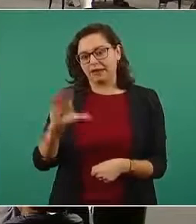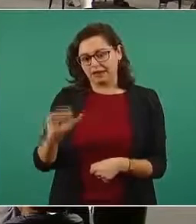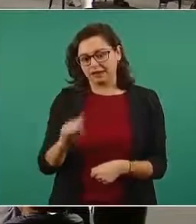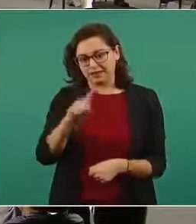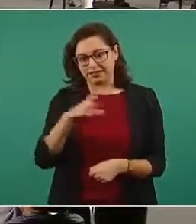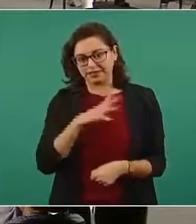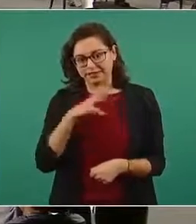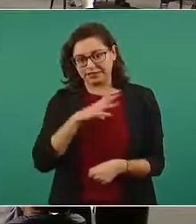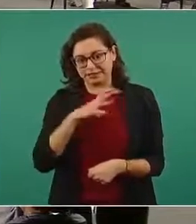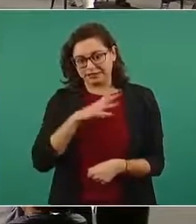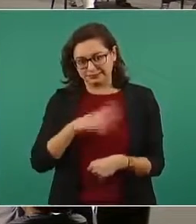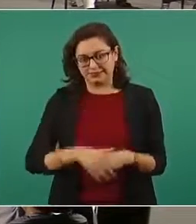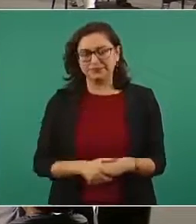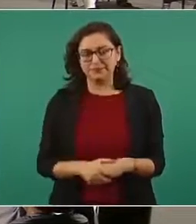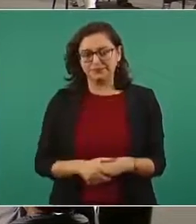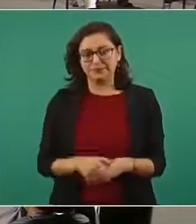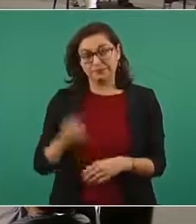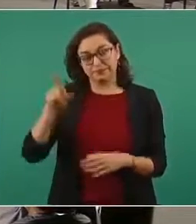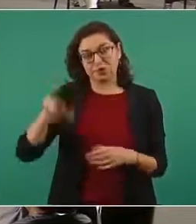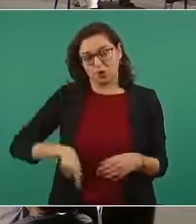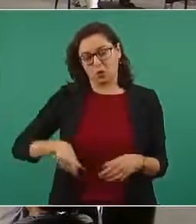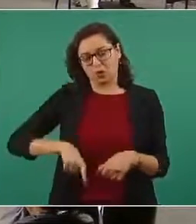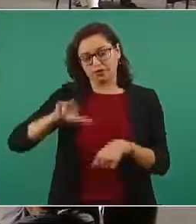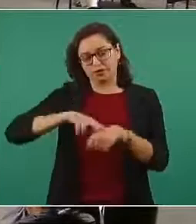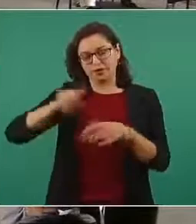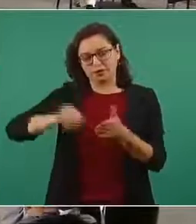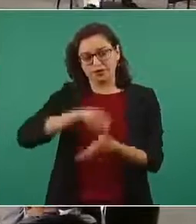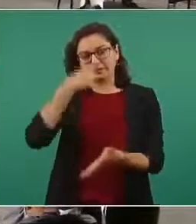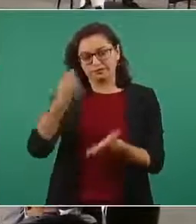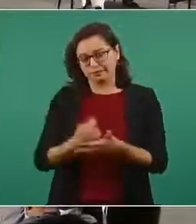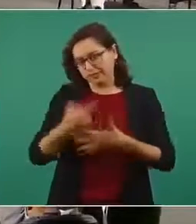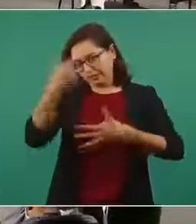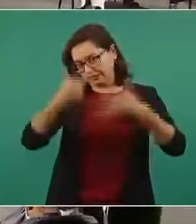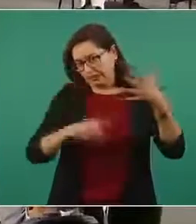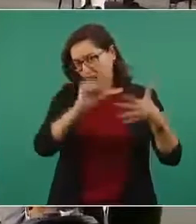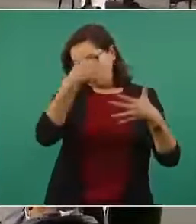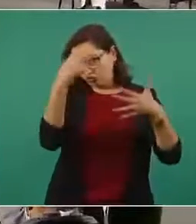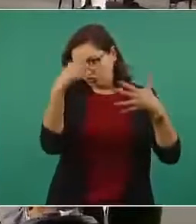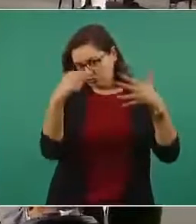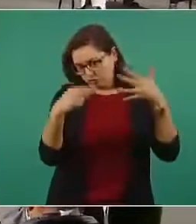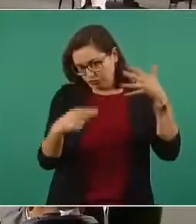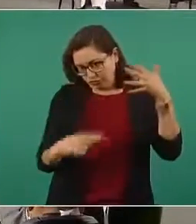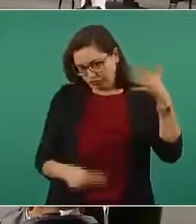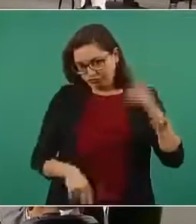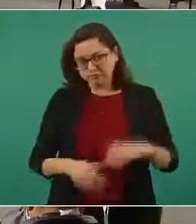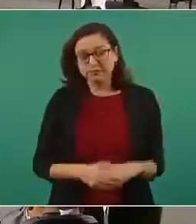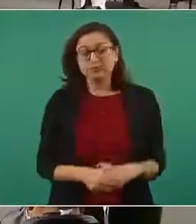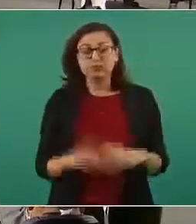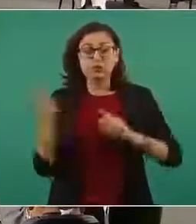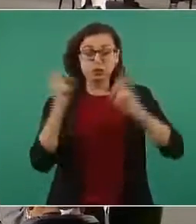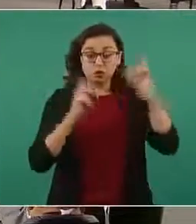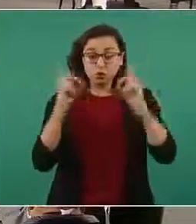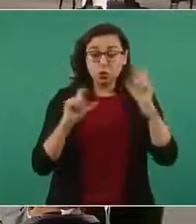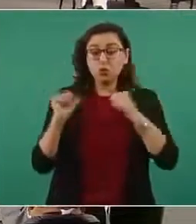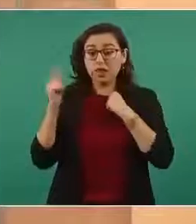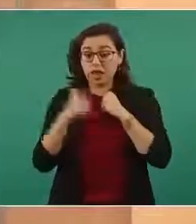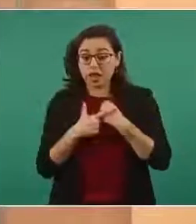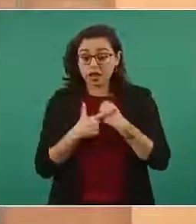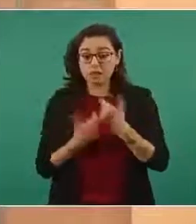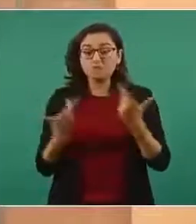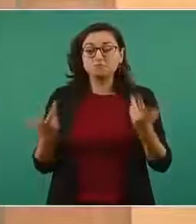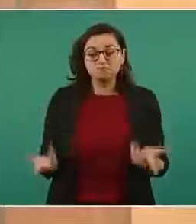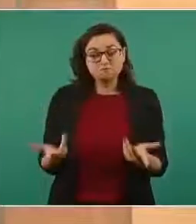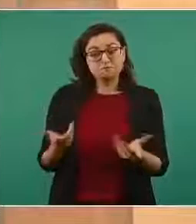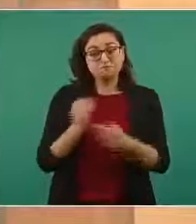¿Quién se llama mandatario de Tamaulipas? Y está la lista y dice, bueno, para cualquier duda o aclaración en relación a esta